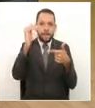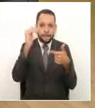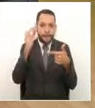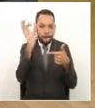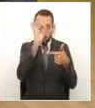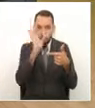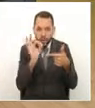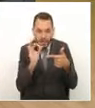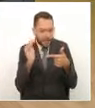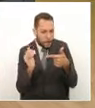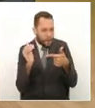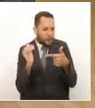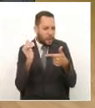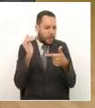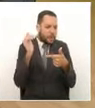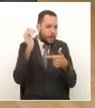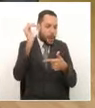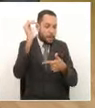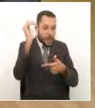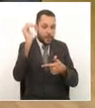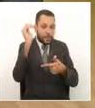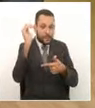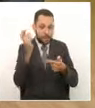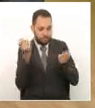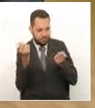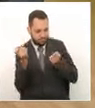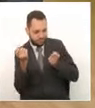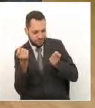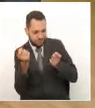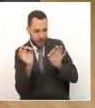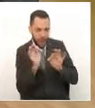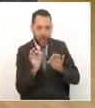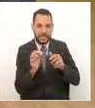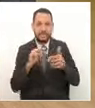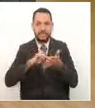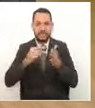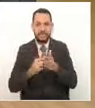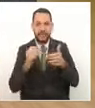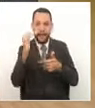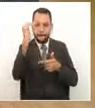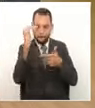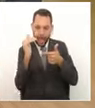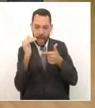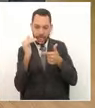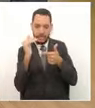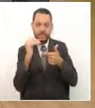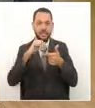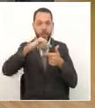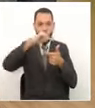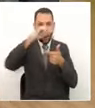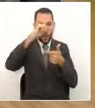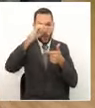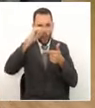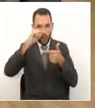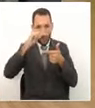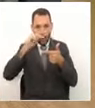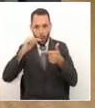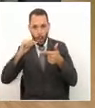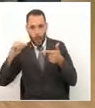estaban creciendo. Estaban creciendo. Gracias a la medida dejan de crecer y la curva comienza a aplanarse. aplana y empieza